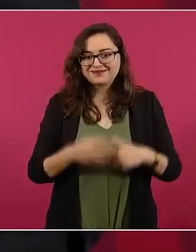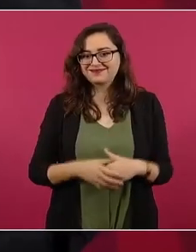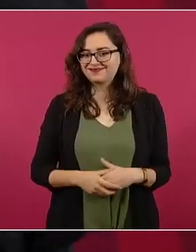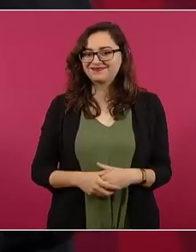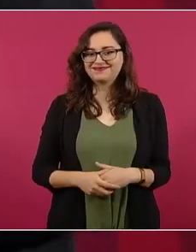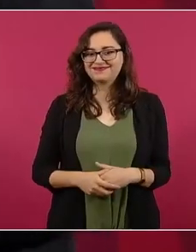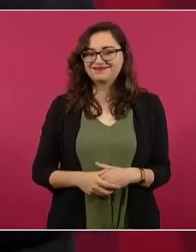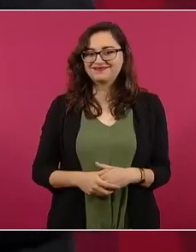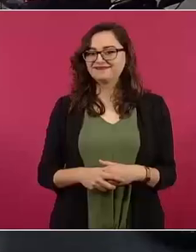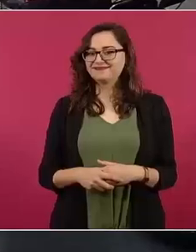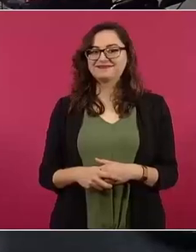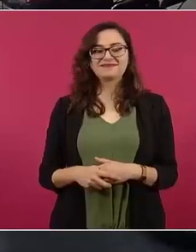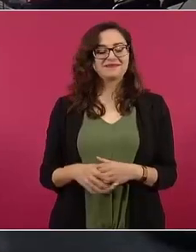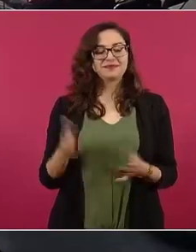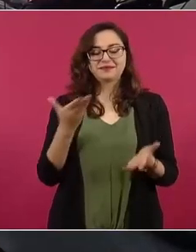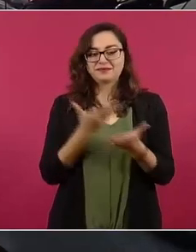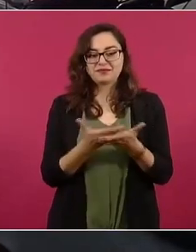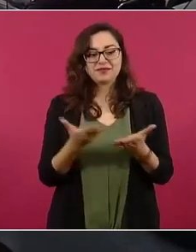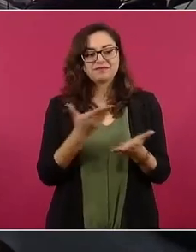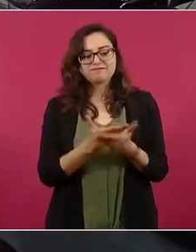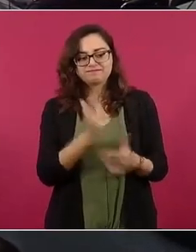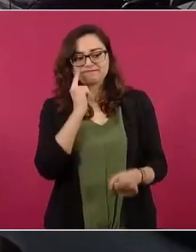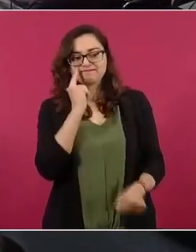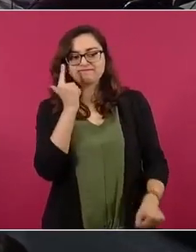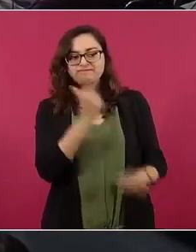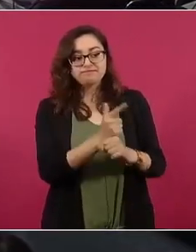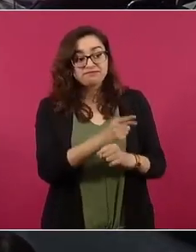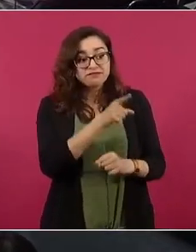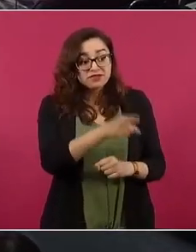mal visto.